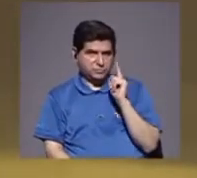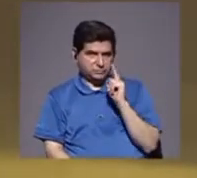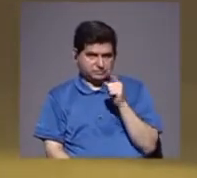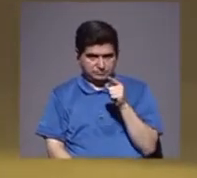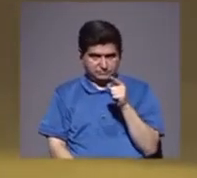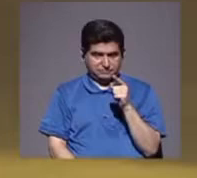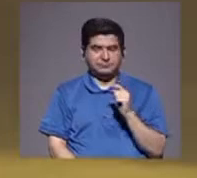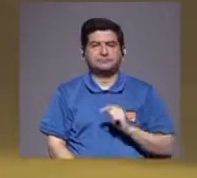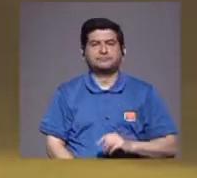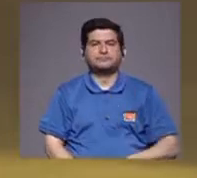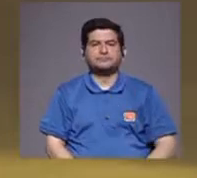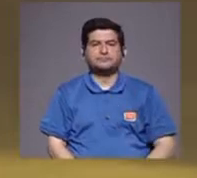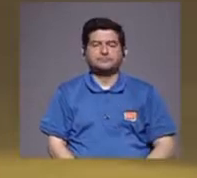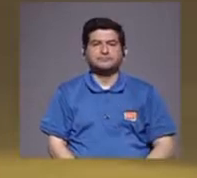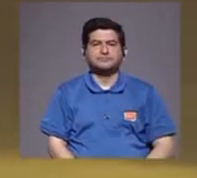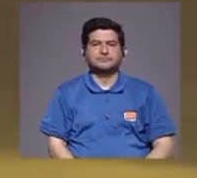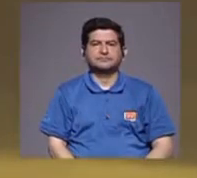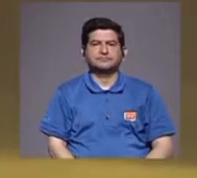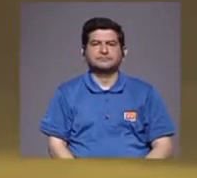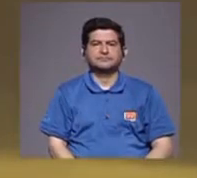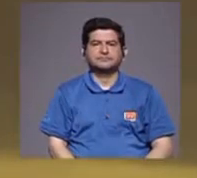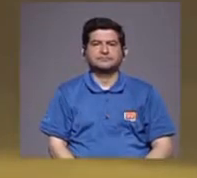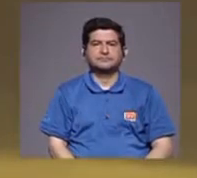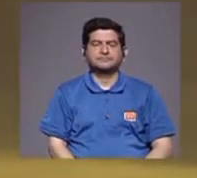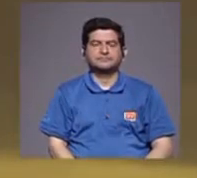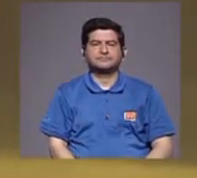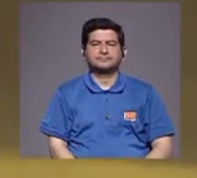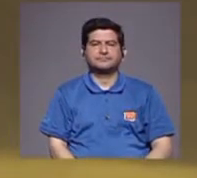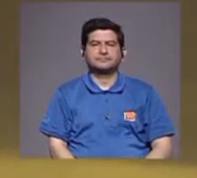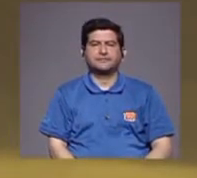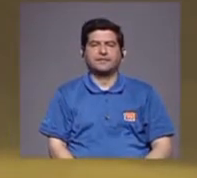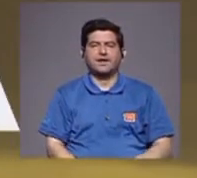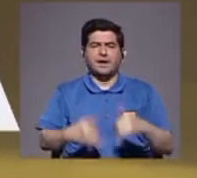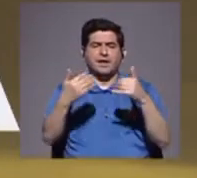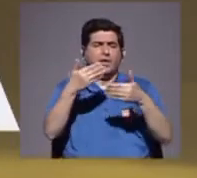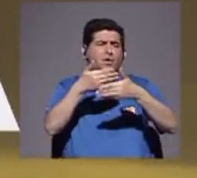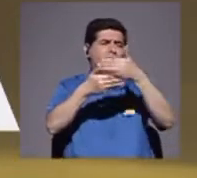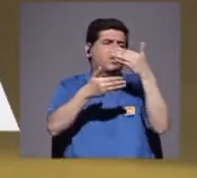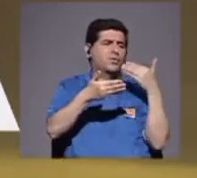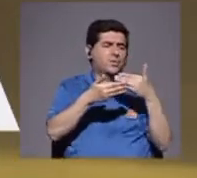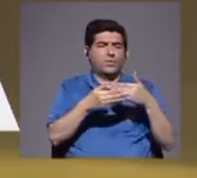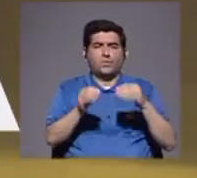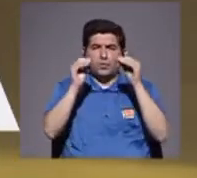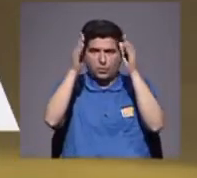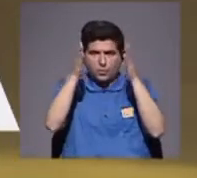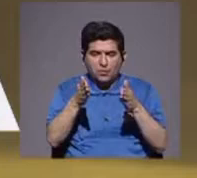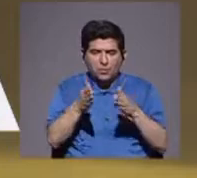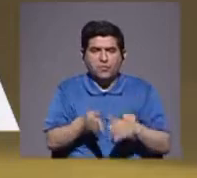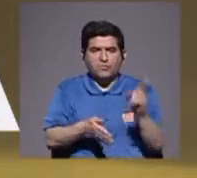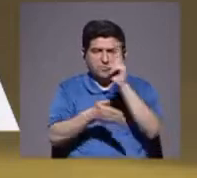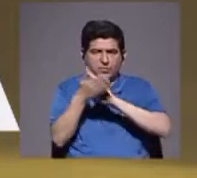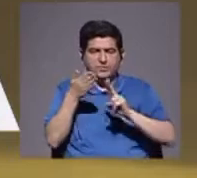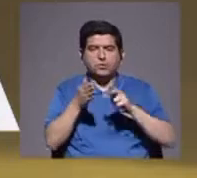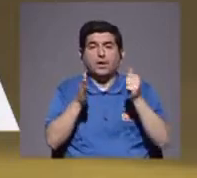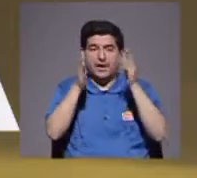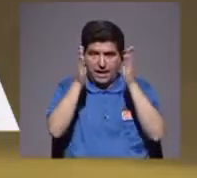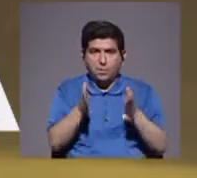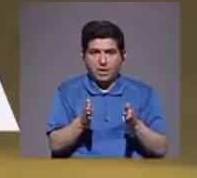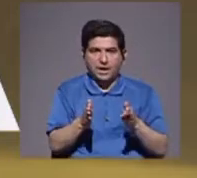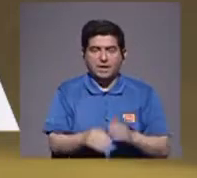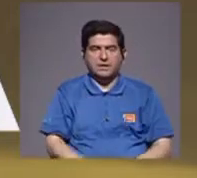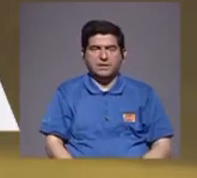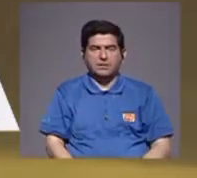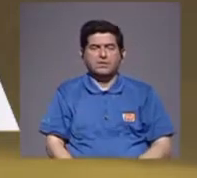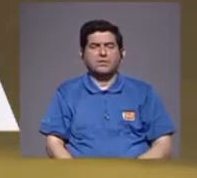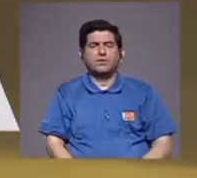antiguo profesor universitario, es un abogado, es un